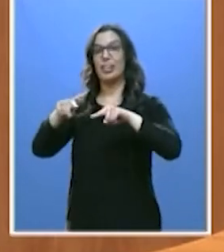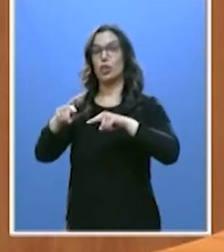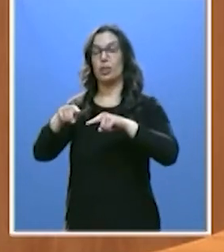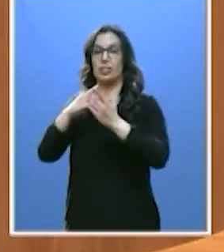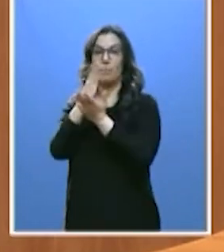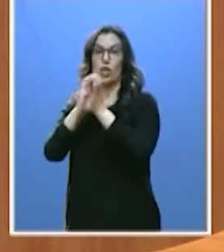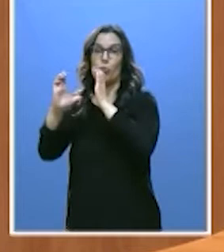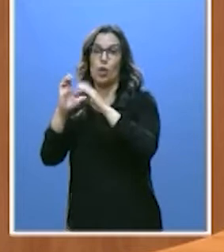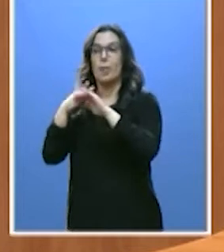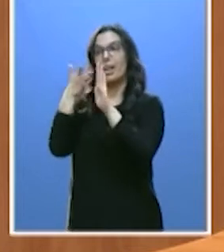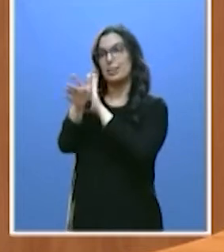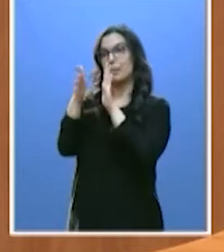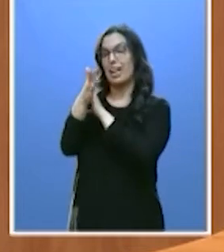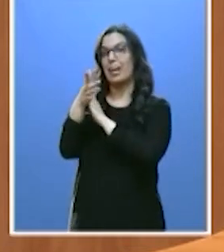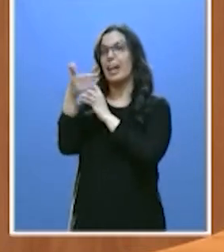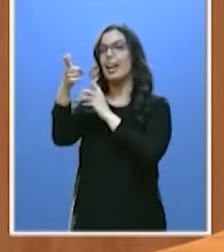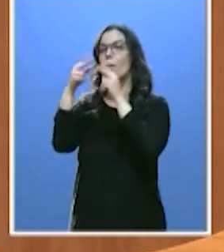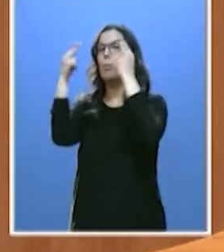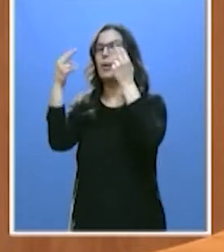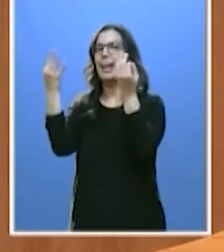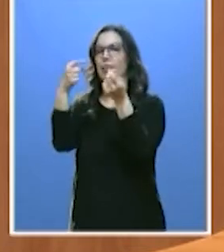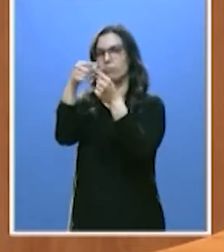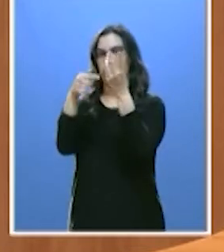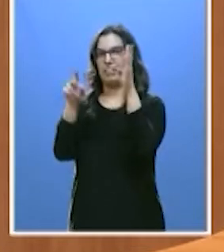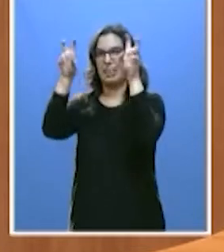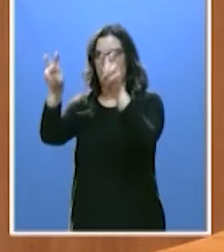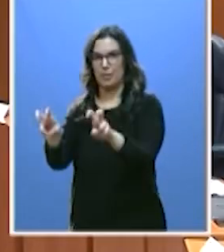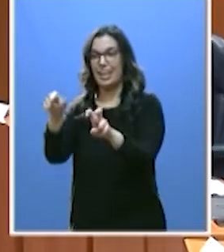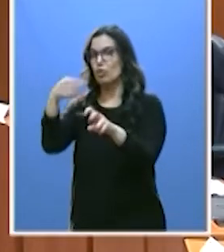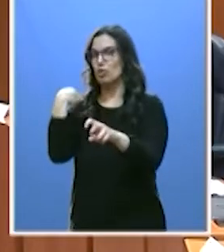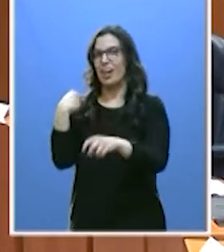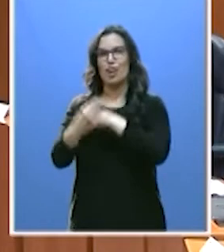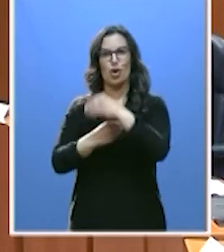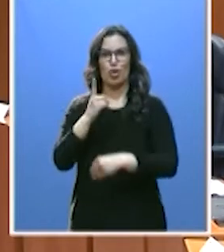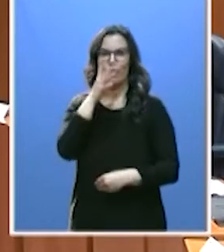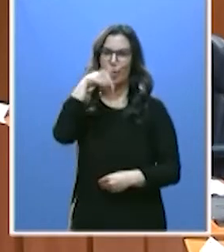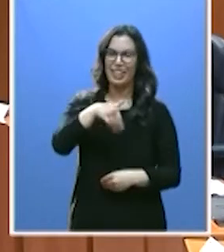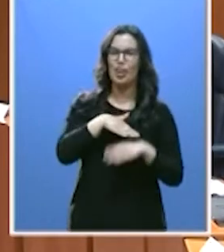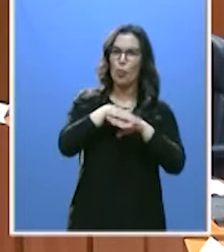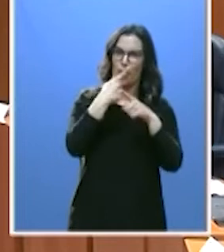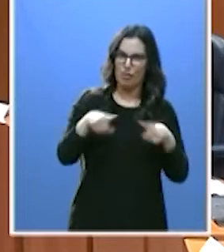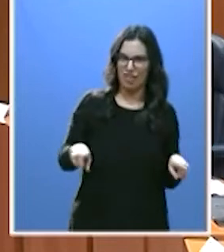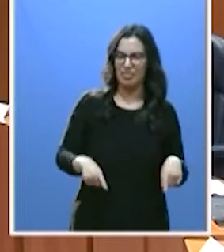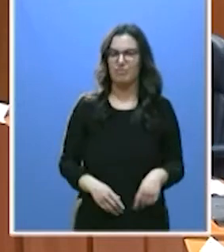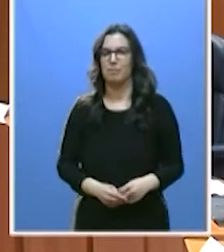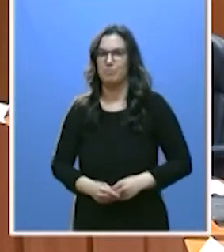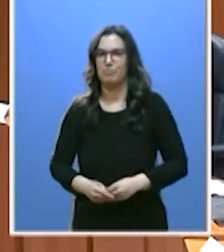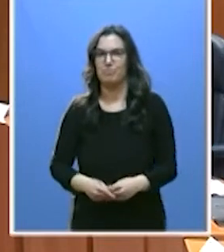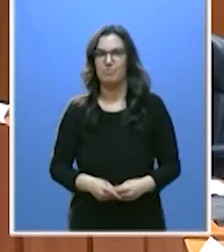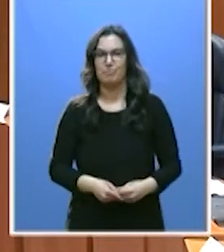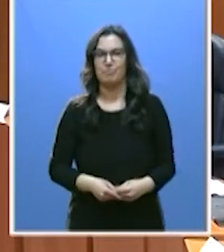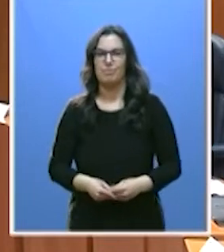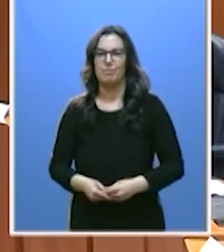las líneas generales. Esas cosas, señorías, ya no ocurren, porque este ya es un Gobierno diferente. Miren,